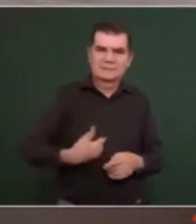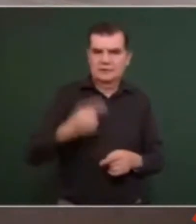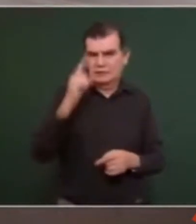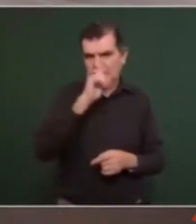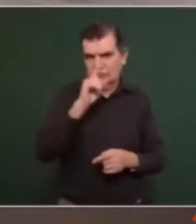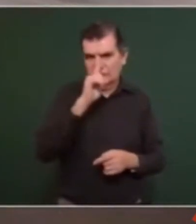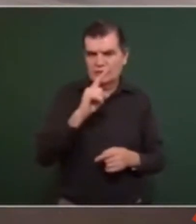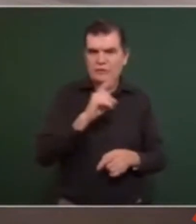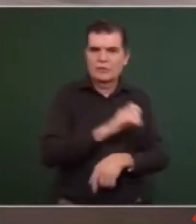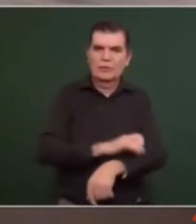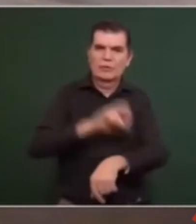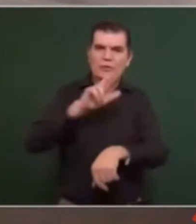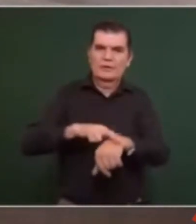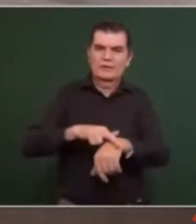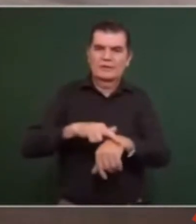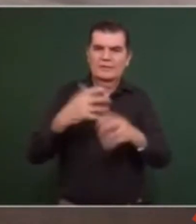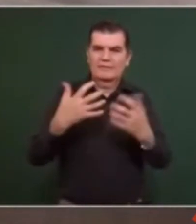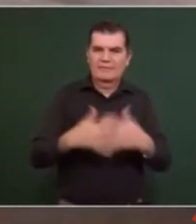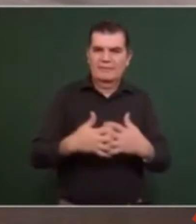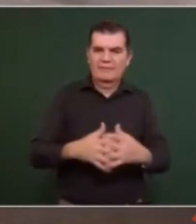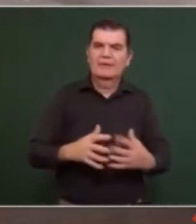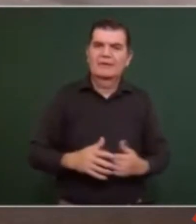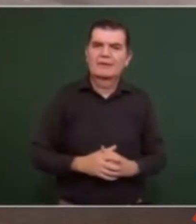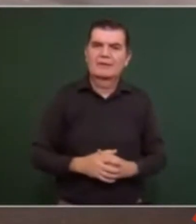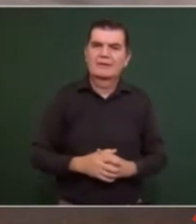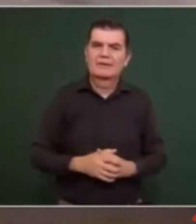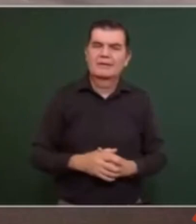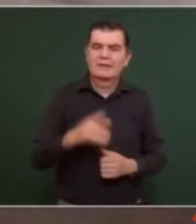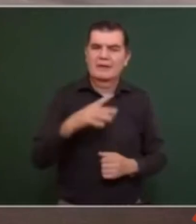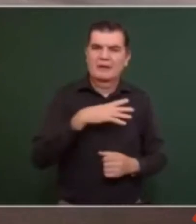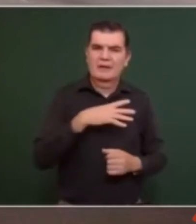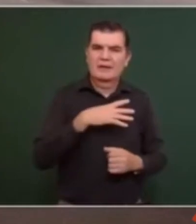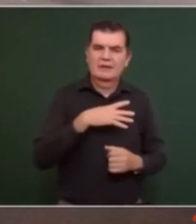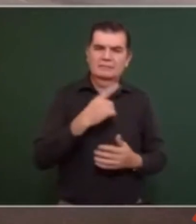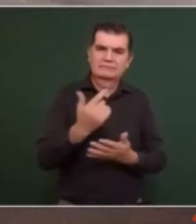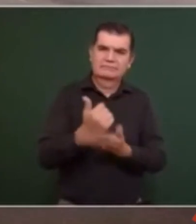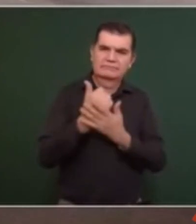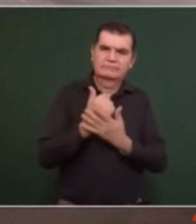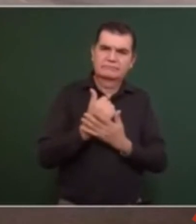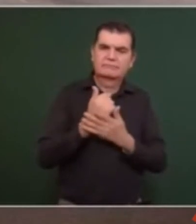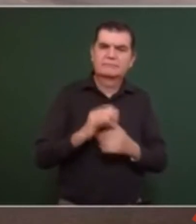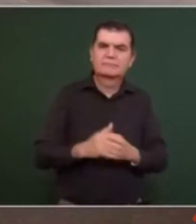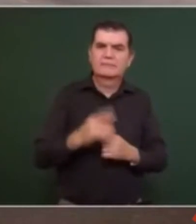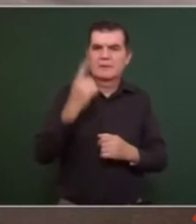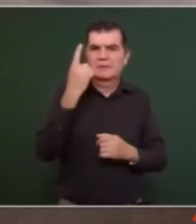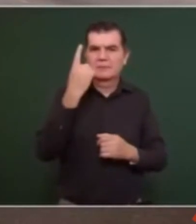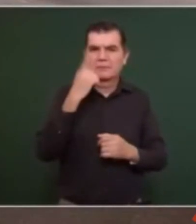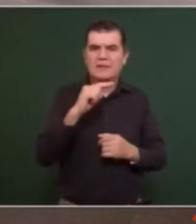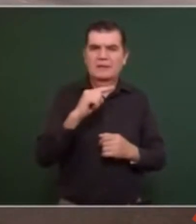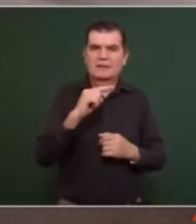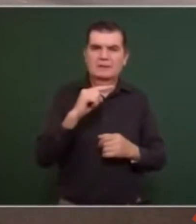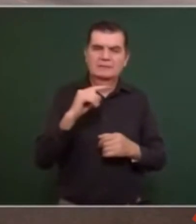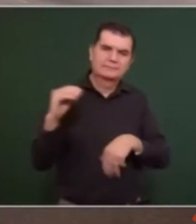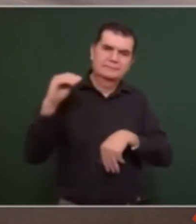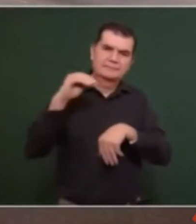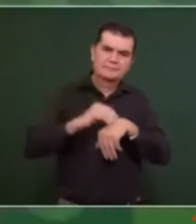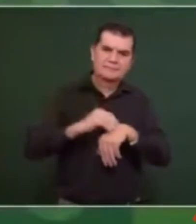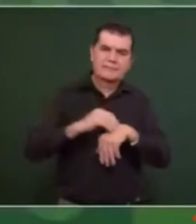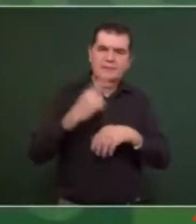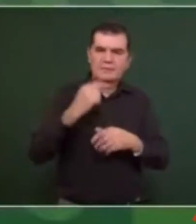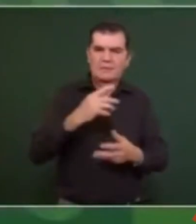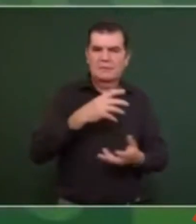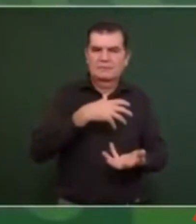coordinador empresarial que nos está ayudando para el abasto de